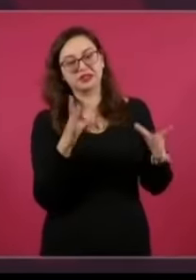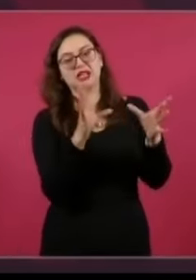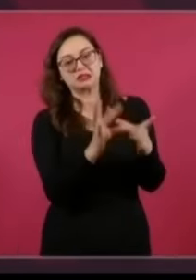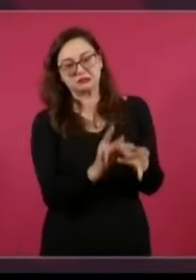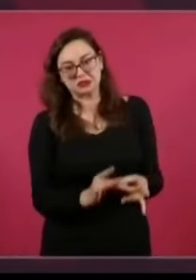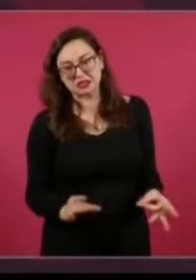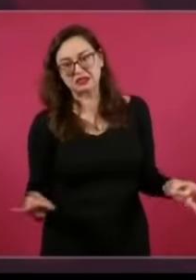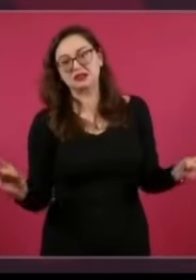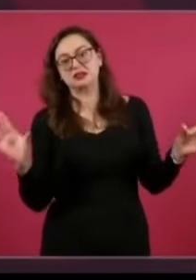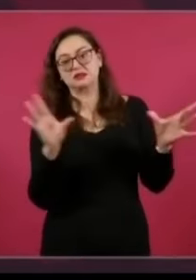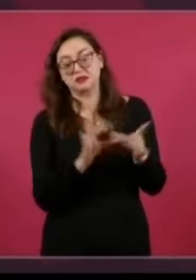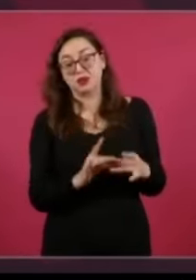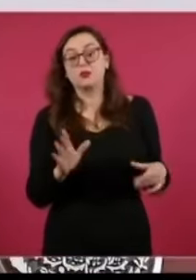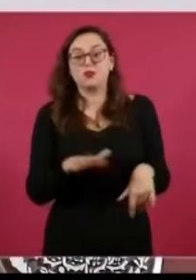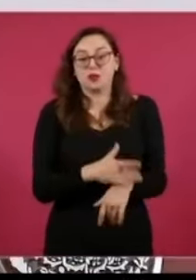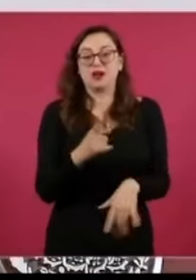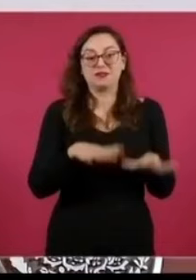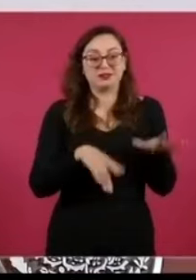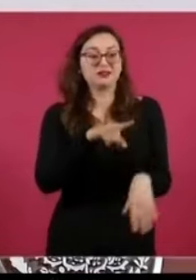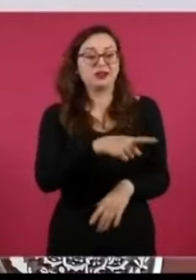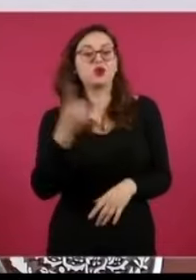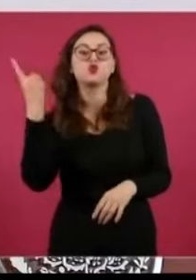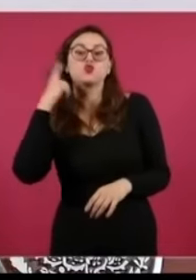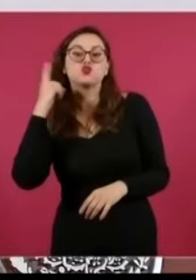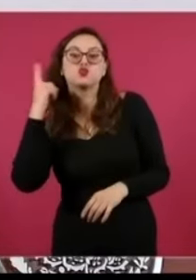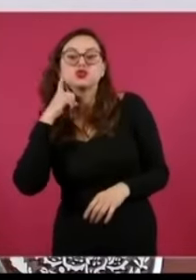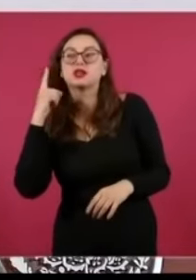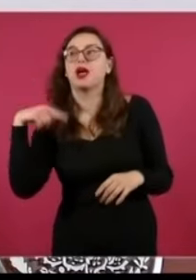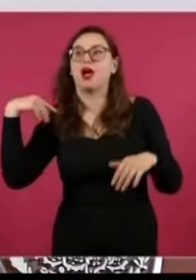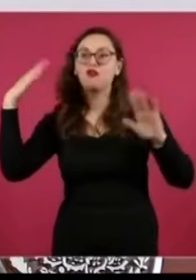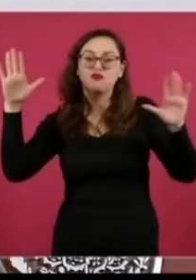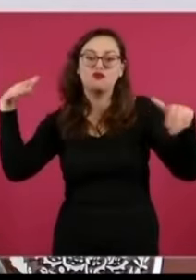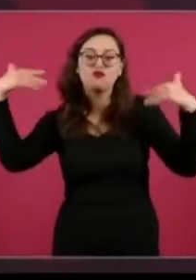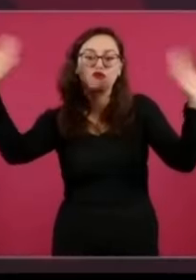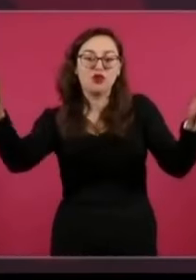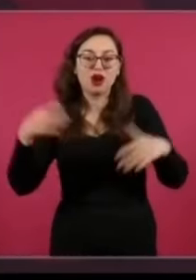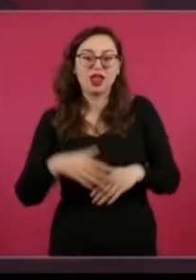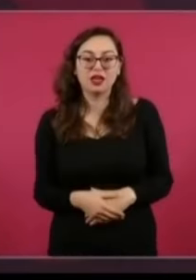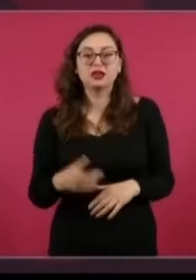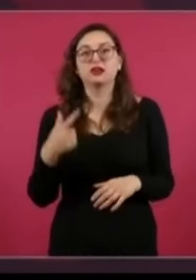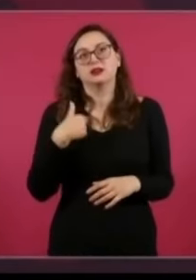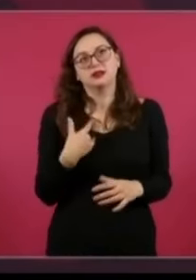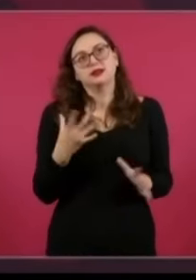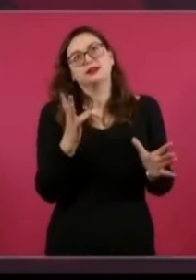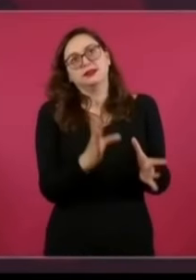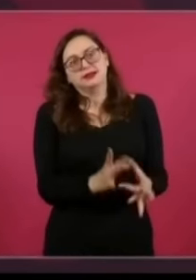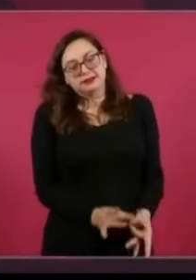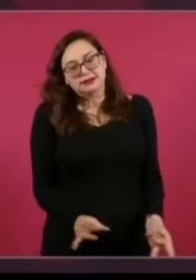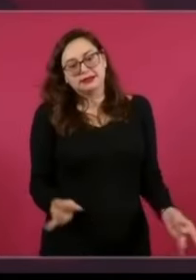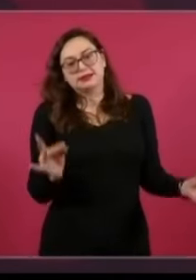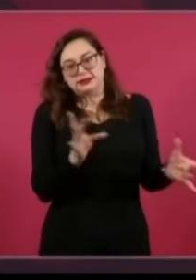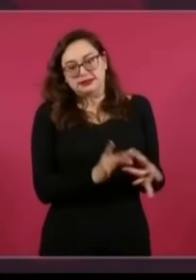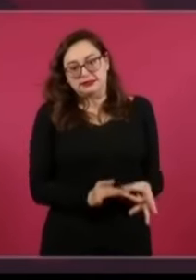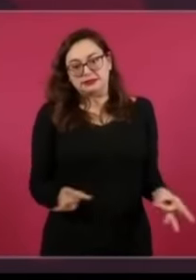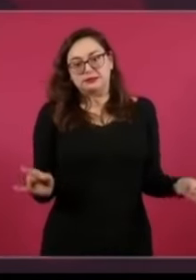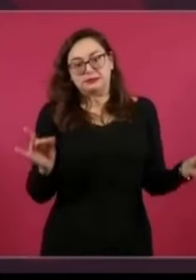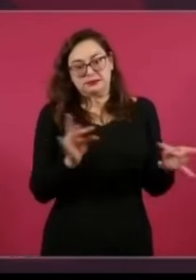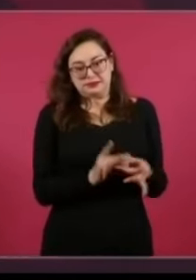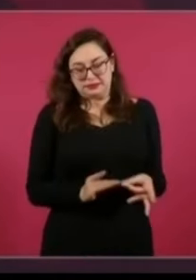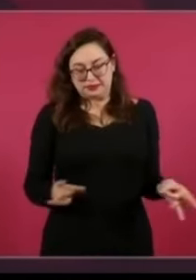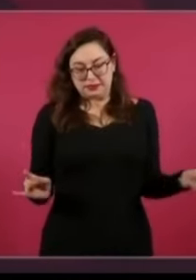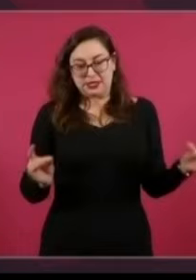del equipo. Pero por dónde empezar, Pepe, quizá